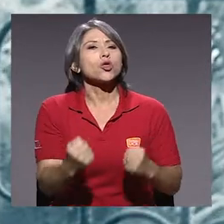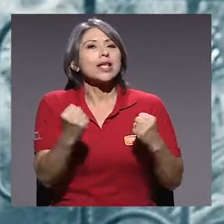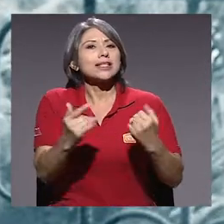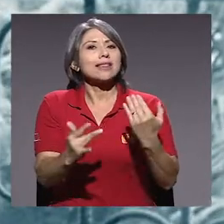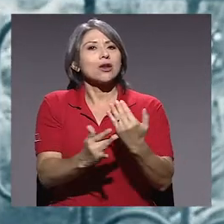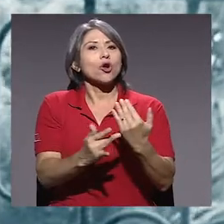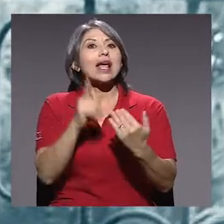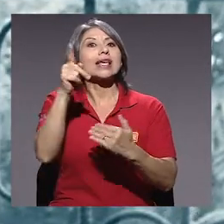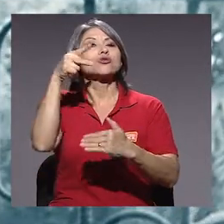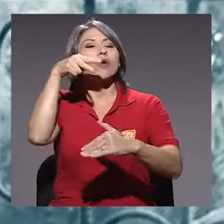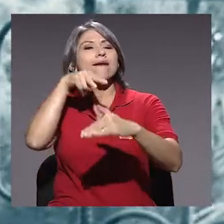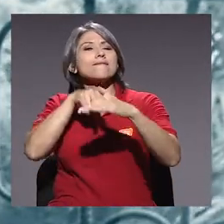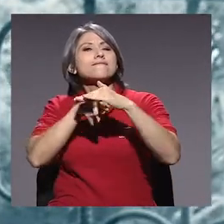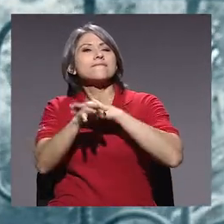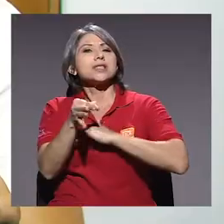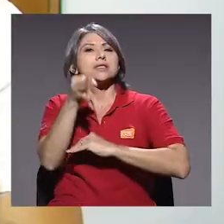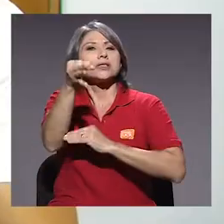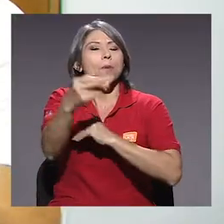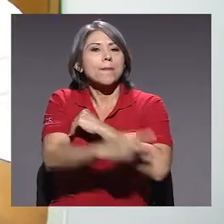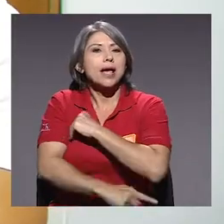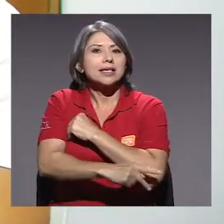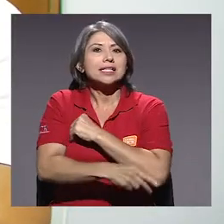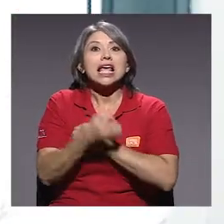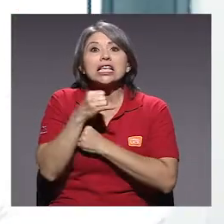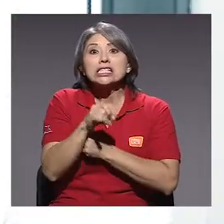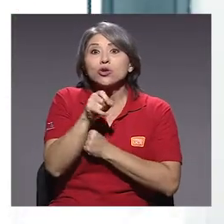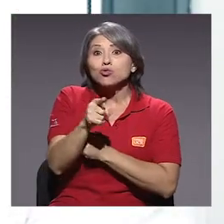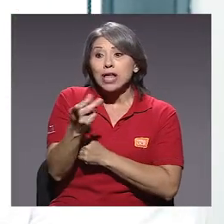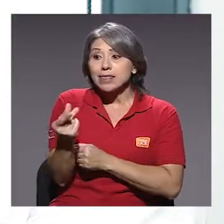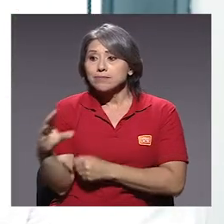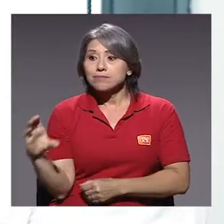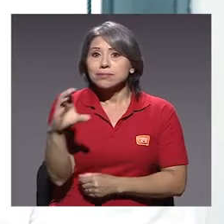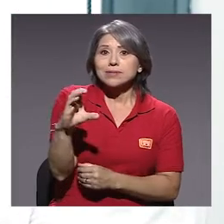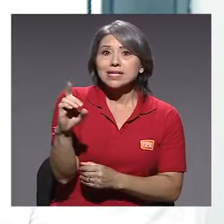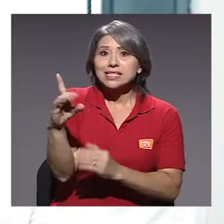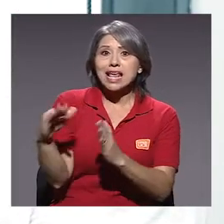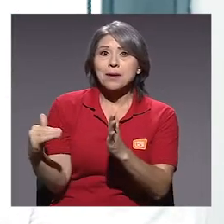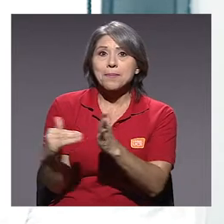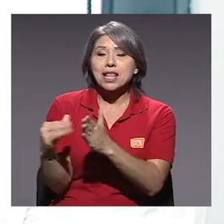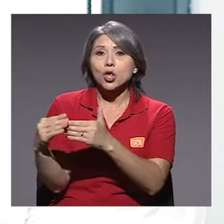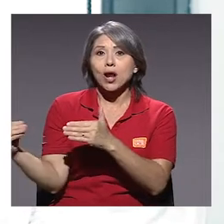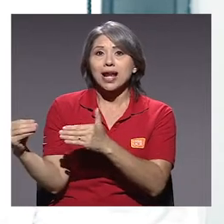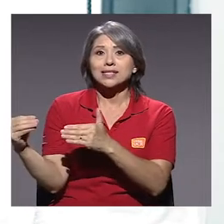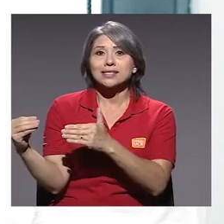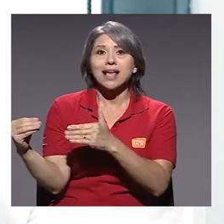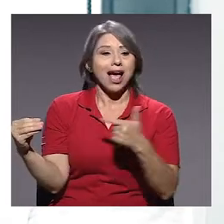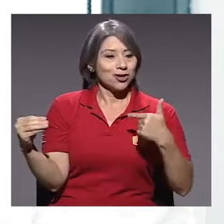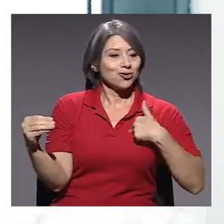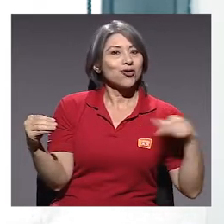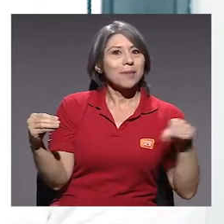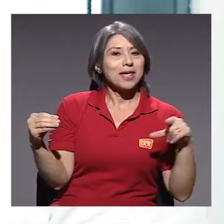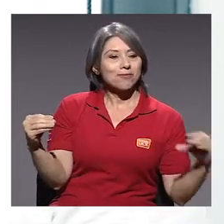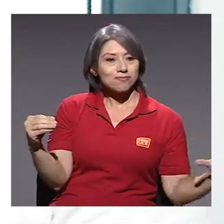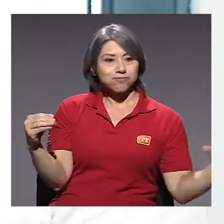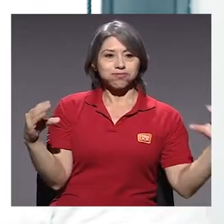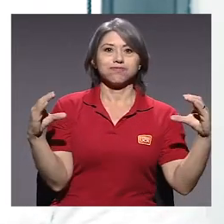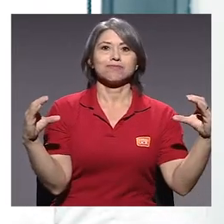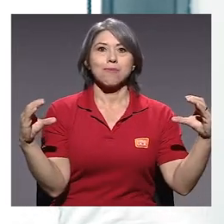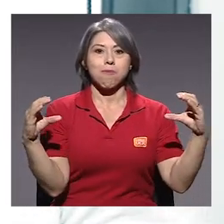tecnológica, eso es una visión país. Si usted invierte 100 mil dólares en esta empresa, yo voy a invertir 100 mil más.